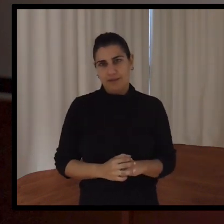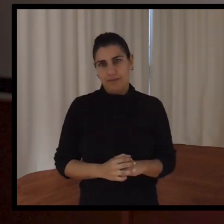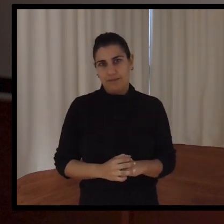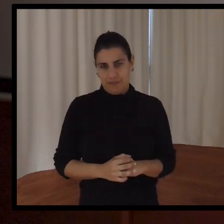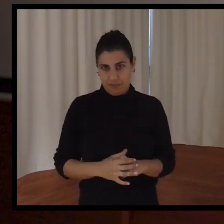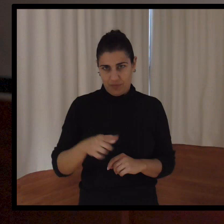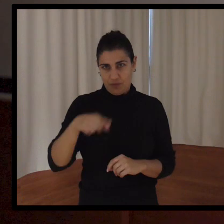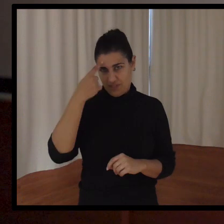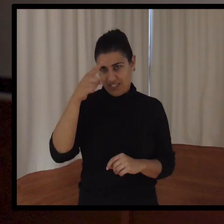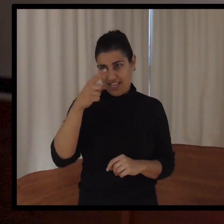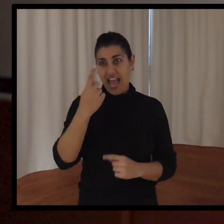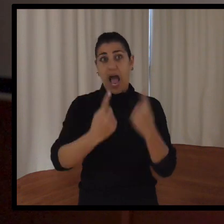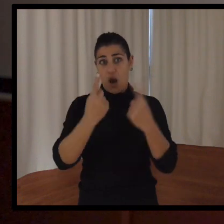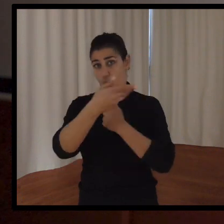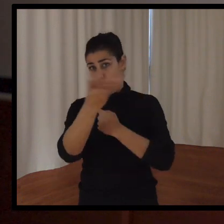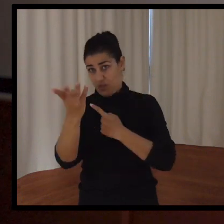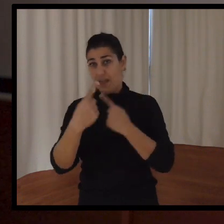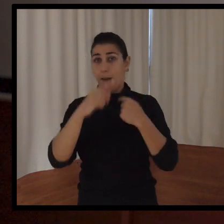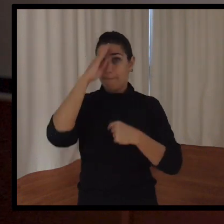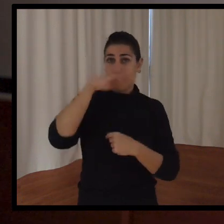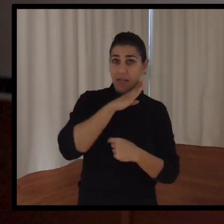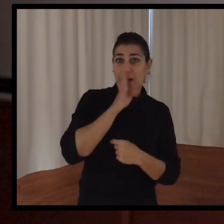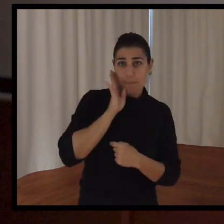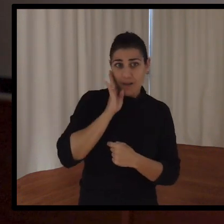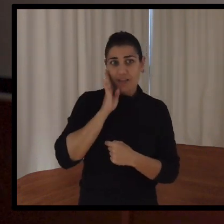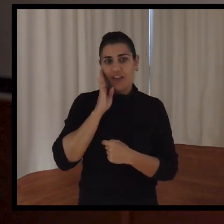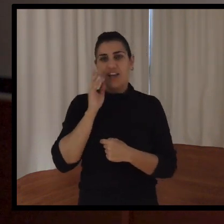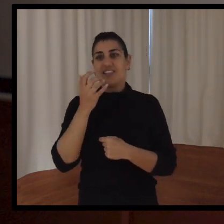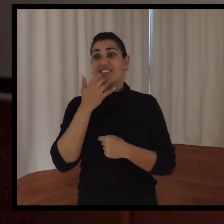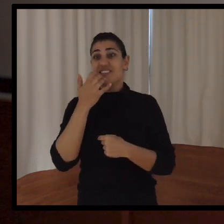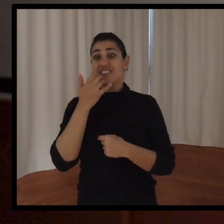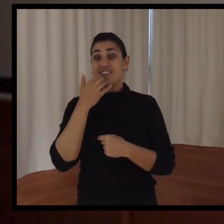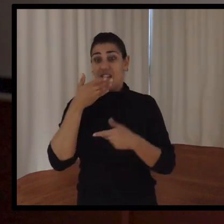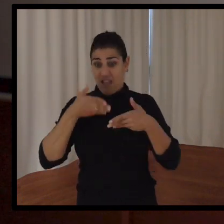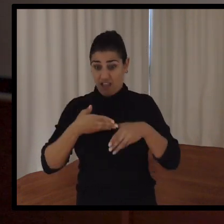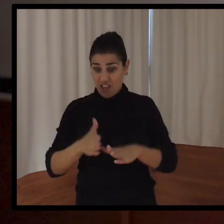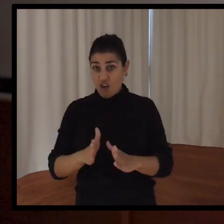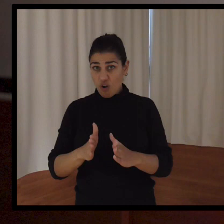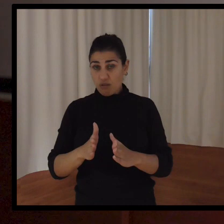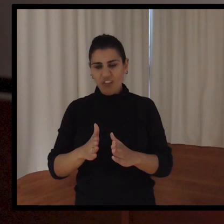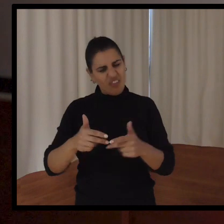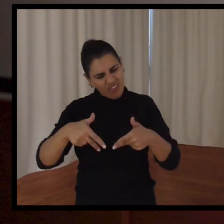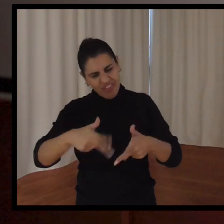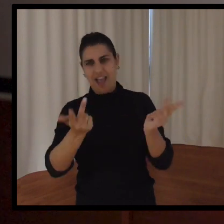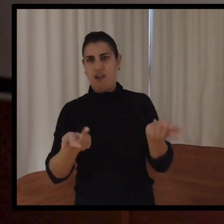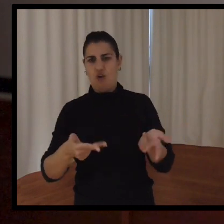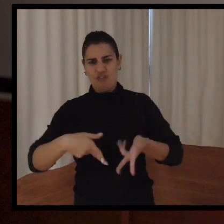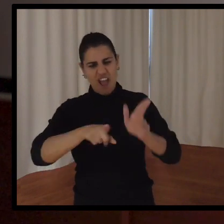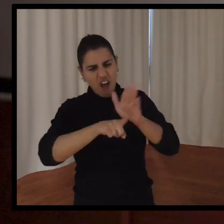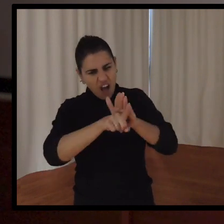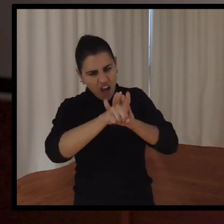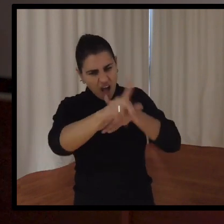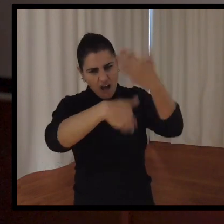mundo, y sé que muchos de ustedes son padres y madres. Dejen a sus hijos crecer, ser felices. Tener